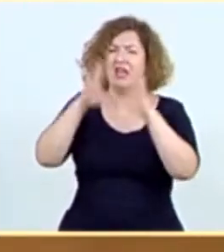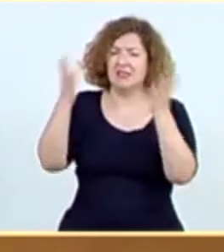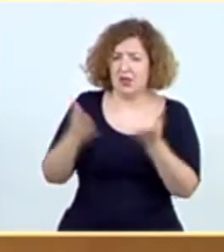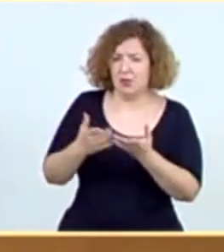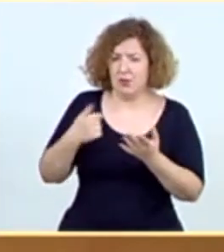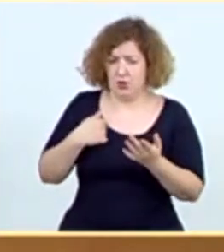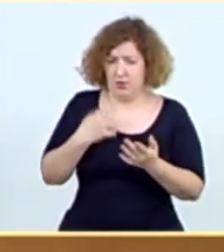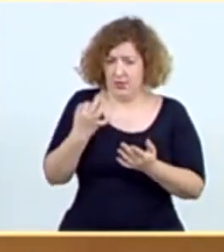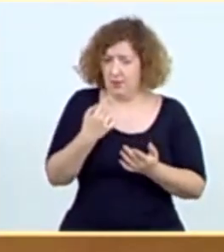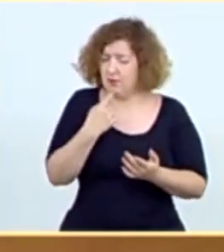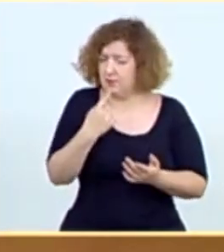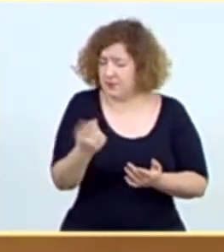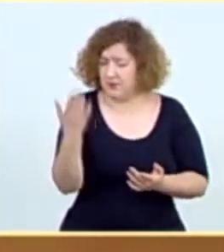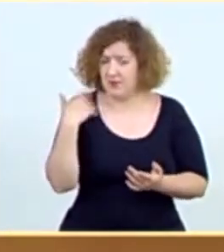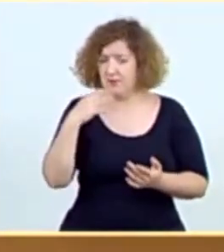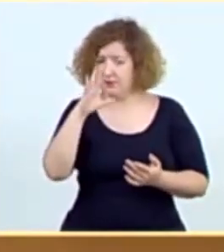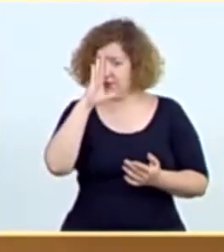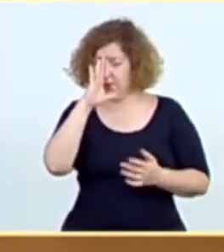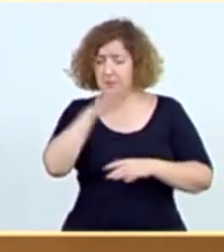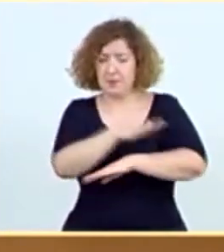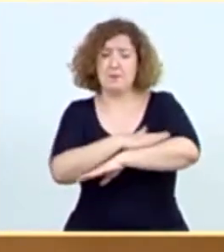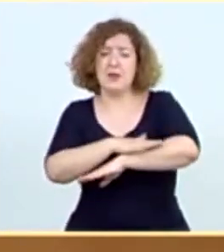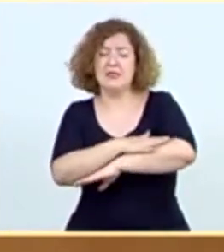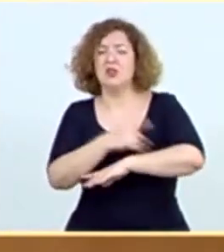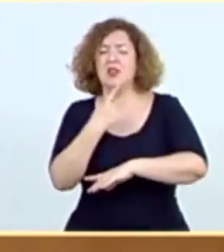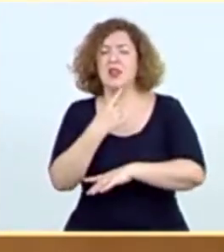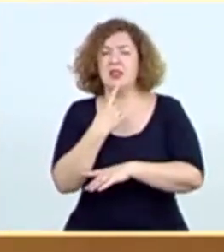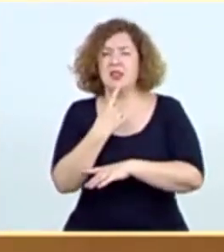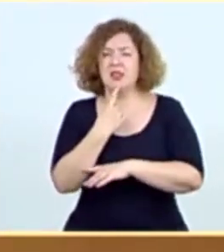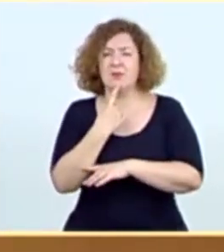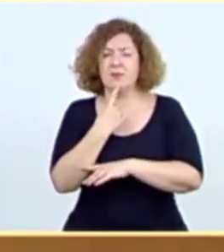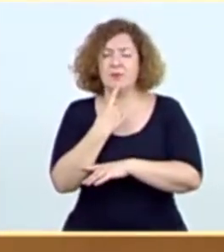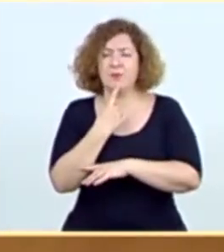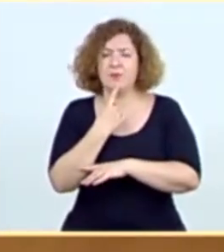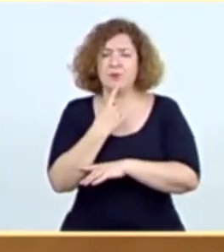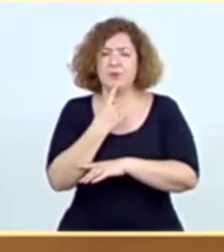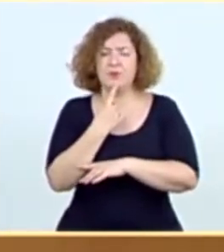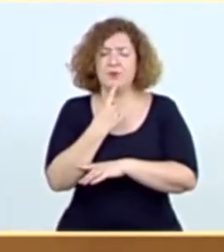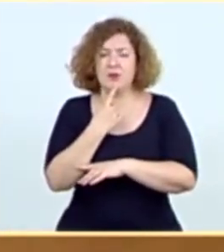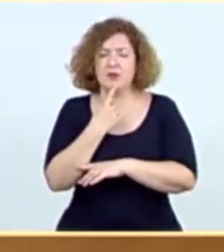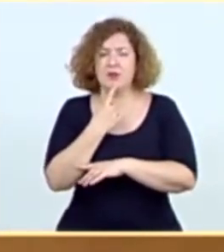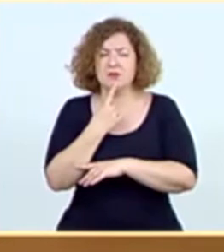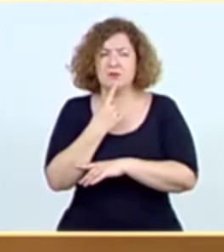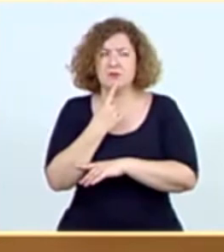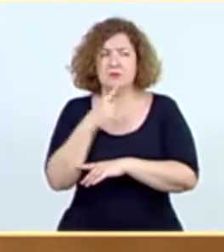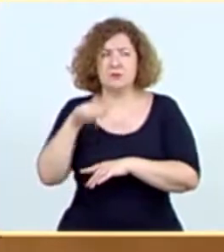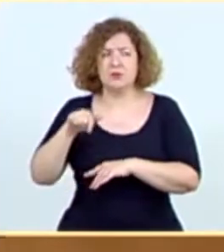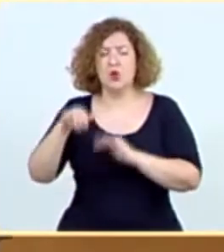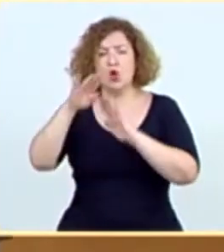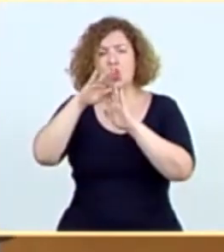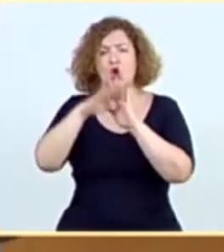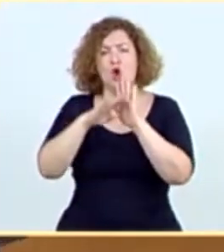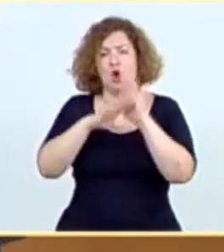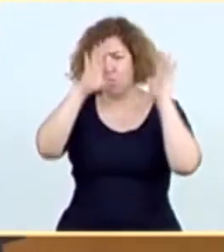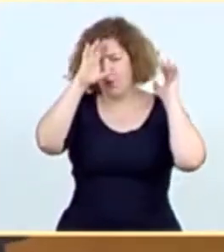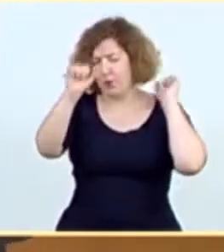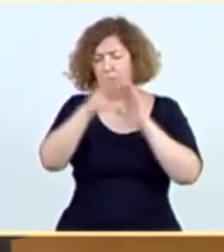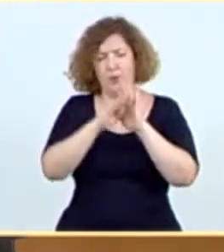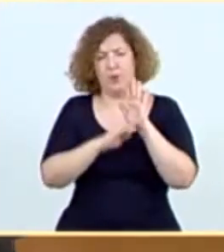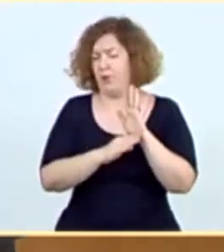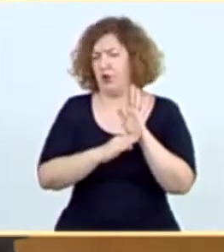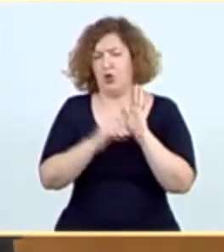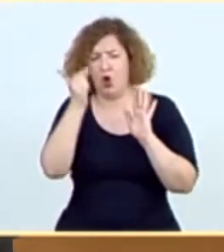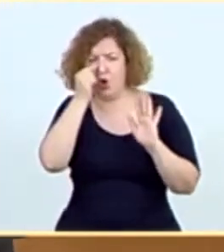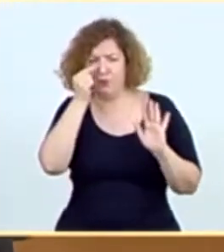leerle que en el mes de febrero el ministerio aseguraba que estos protocolos eran ineficientes.